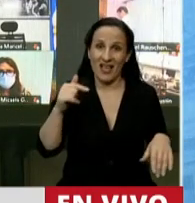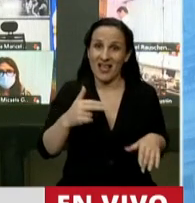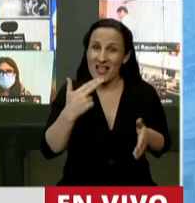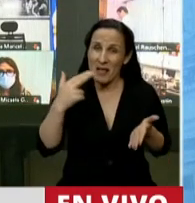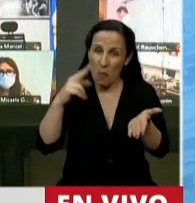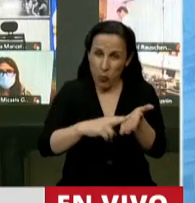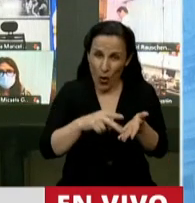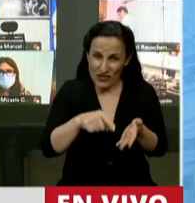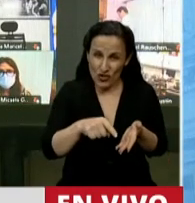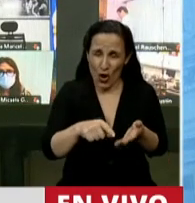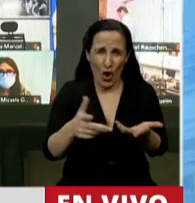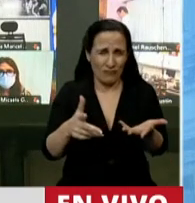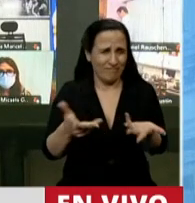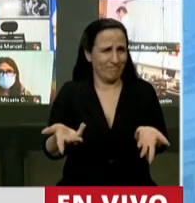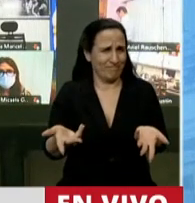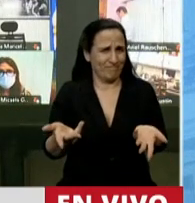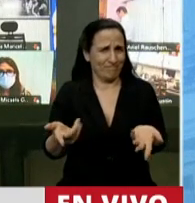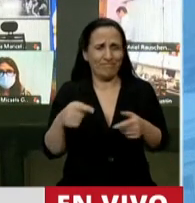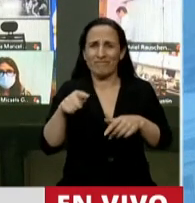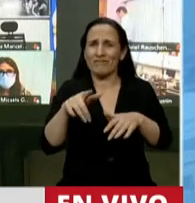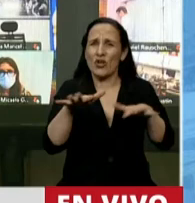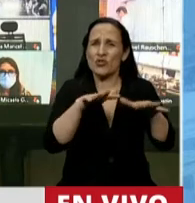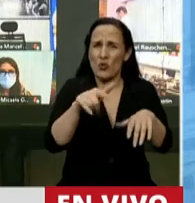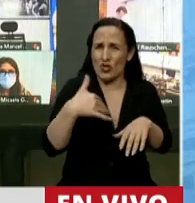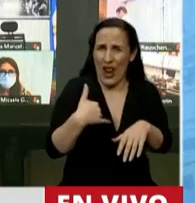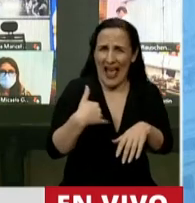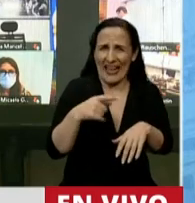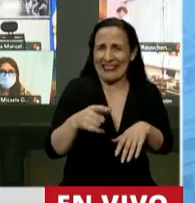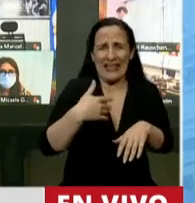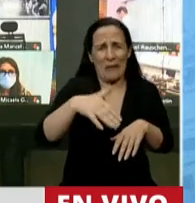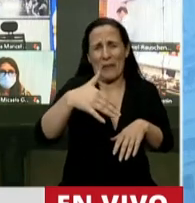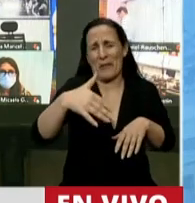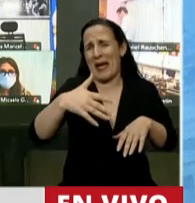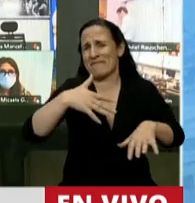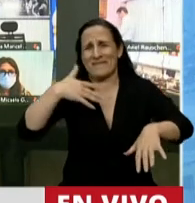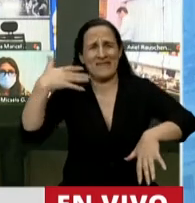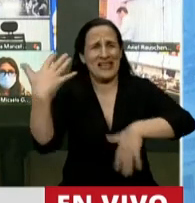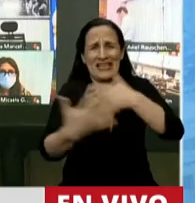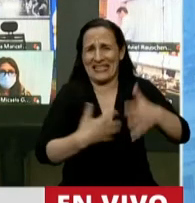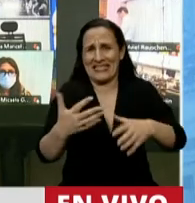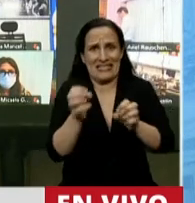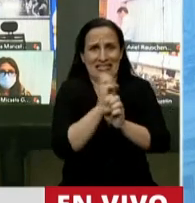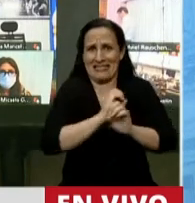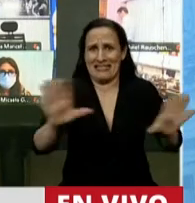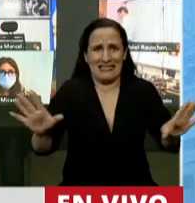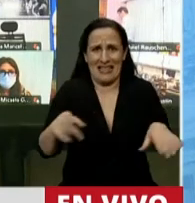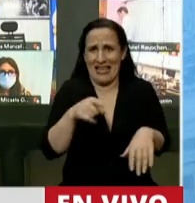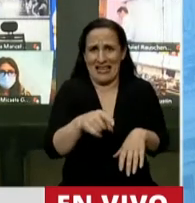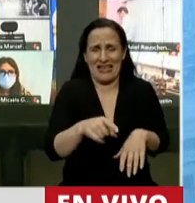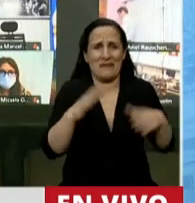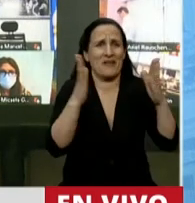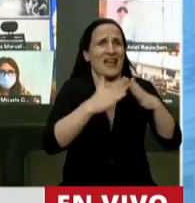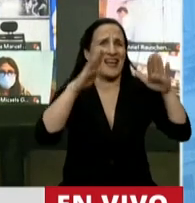mejora la situación de un país que está en el naufrago casi total, en una crisis total después de la